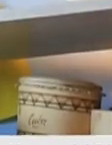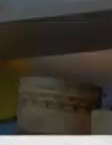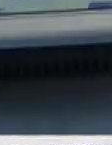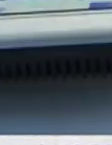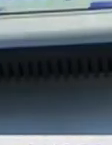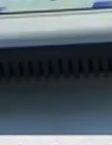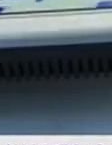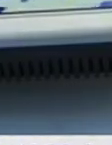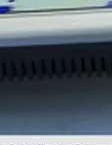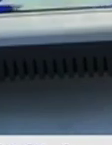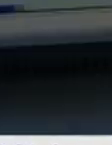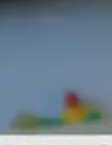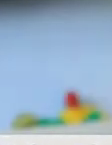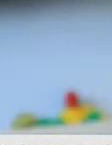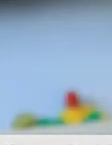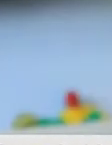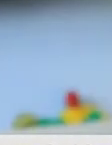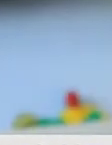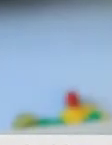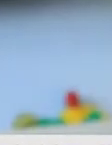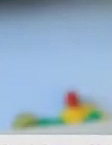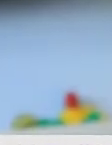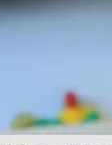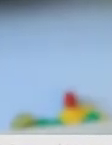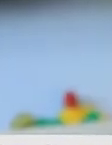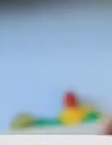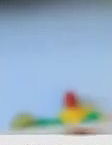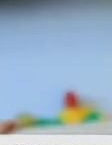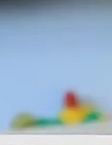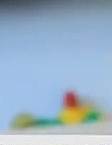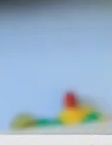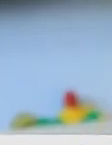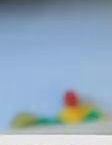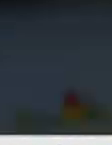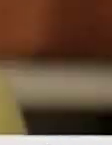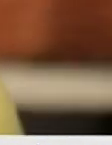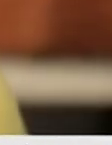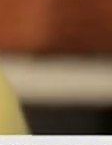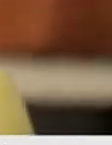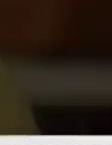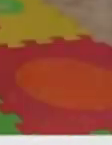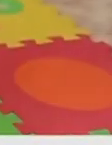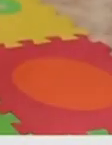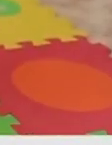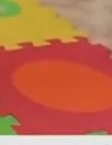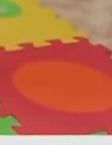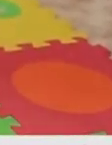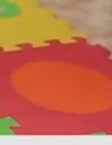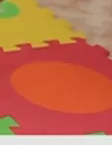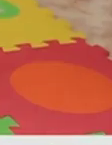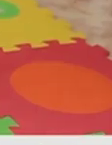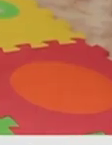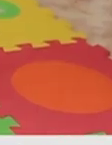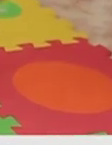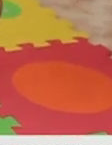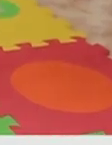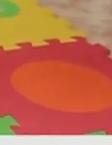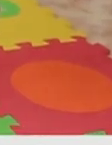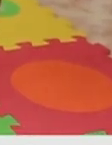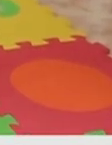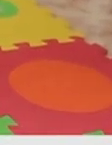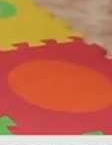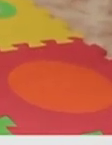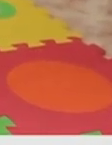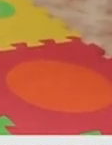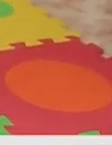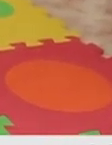rey se llama Durán que es sabio y buena persona yo tengo una mascarilla que